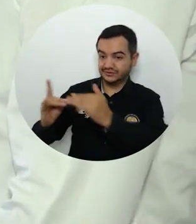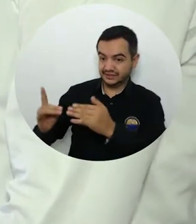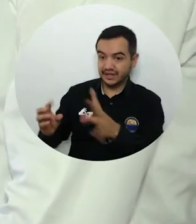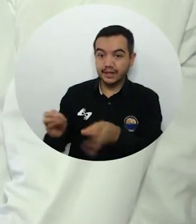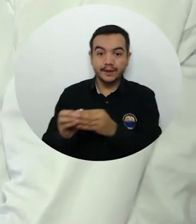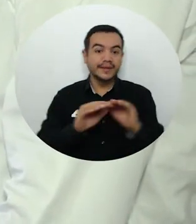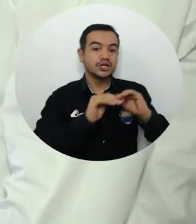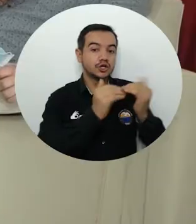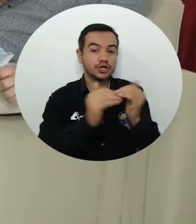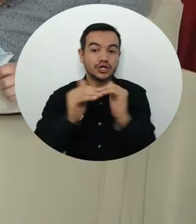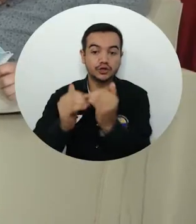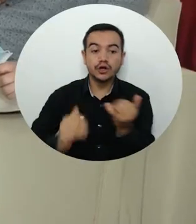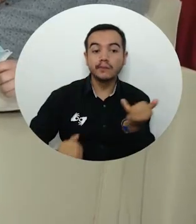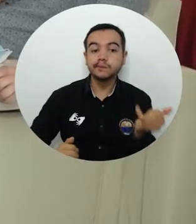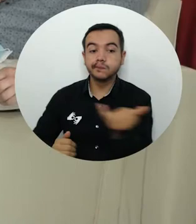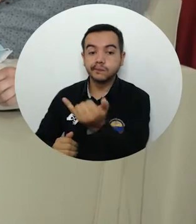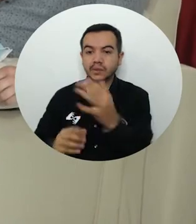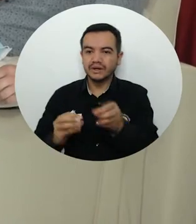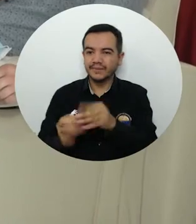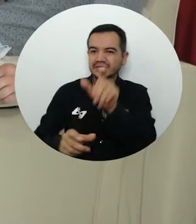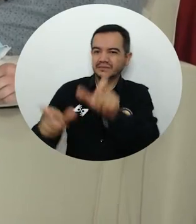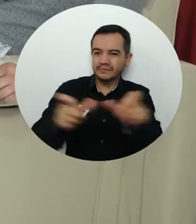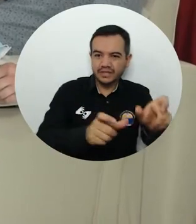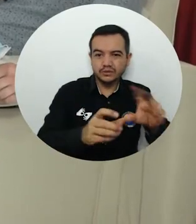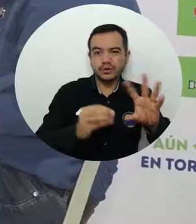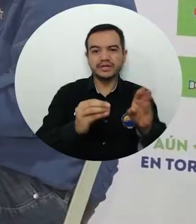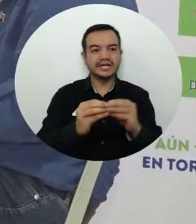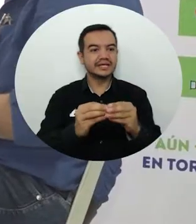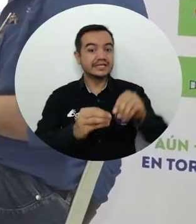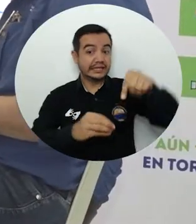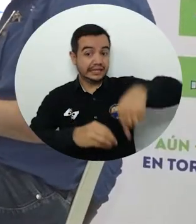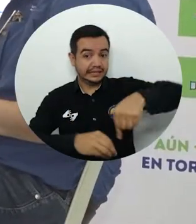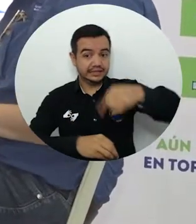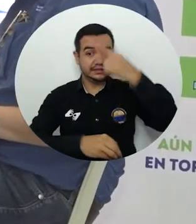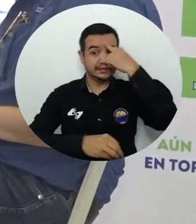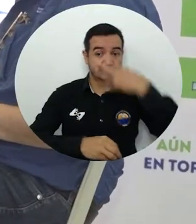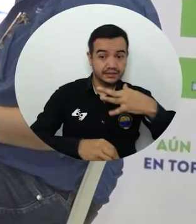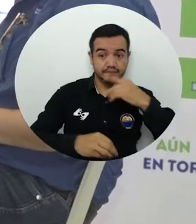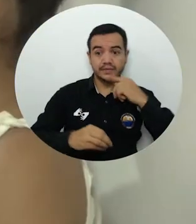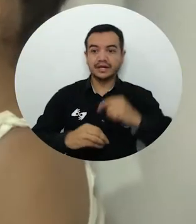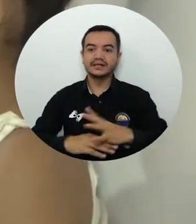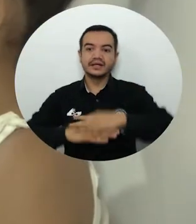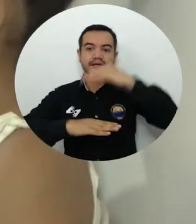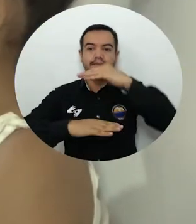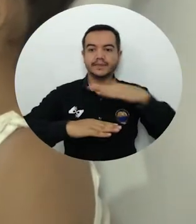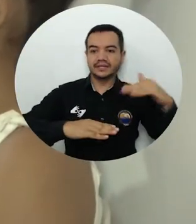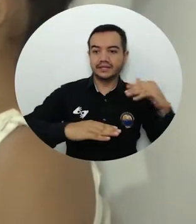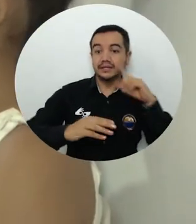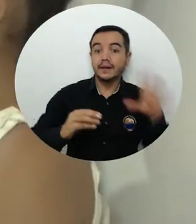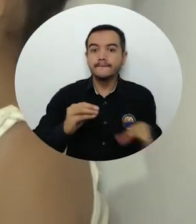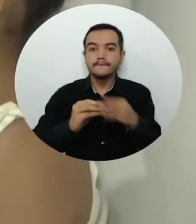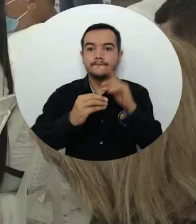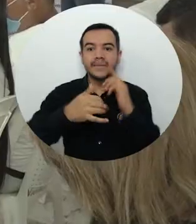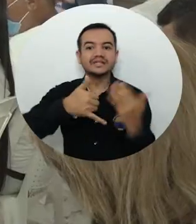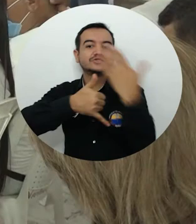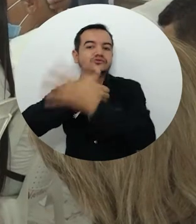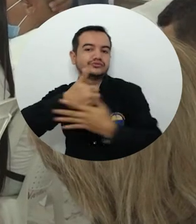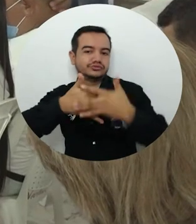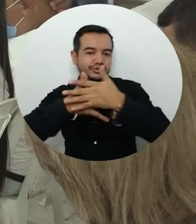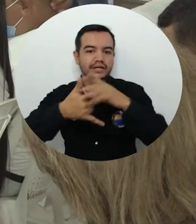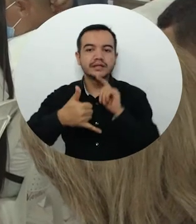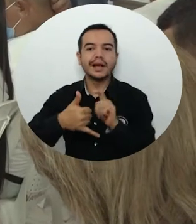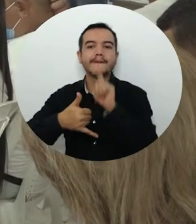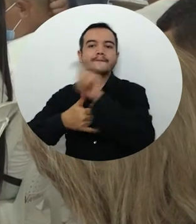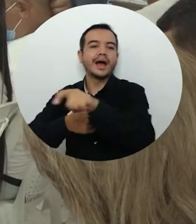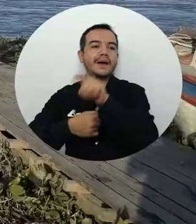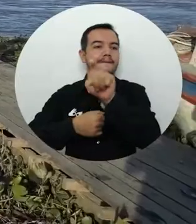Marta y el Magdalena, comunidades locales y de toda la geografía nacional, tendrá un enfoque vivencial y se realizará en diferentes municipios del